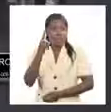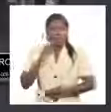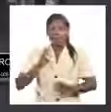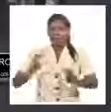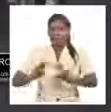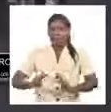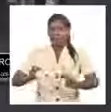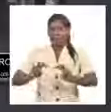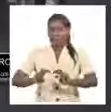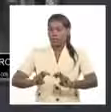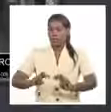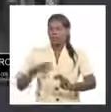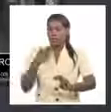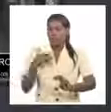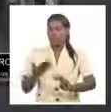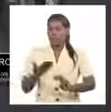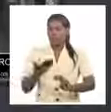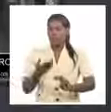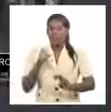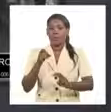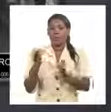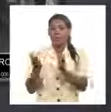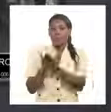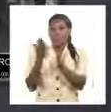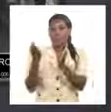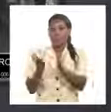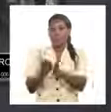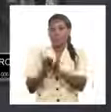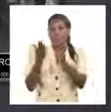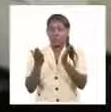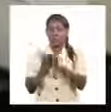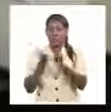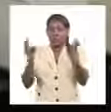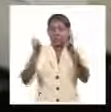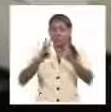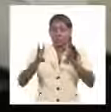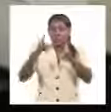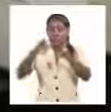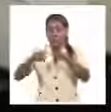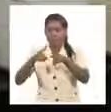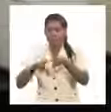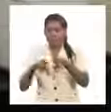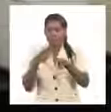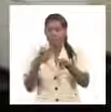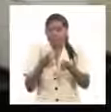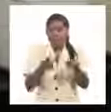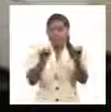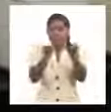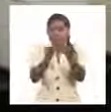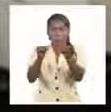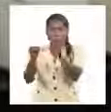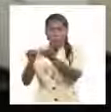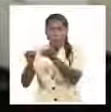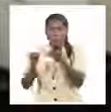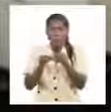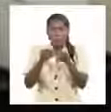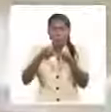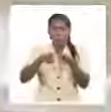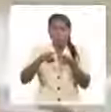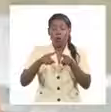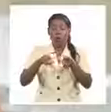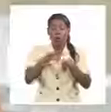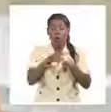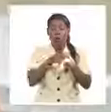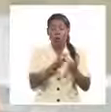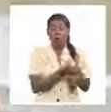realiza, que precede al escalado de esos productos, a la transición de esos productos a un determinado mercado energético,